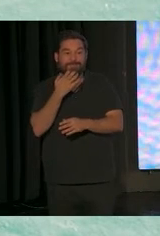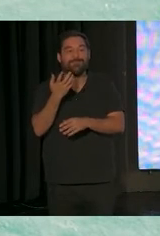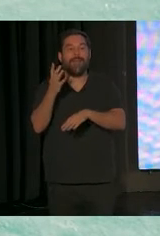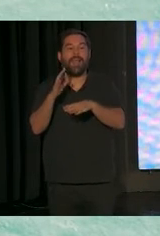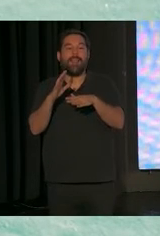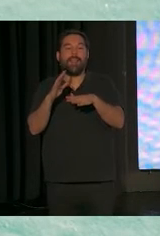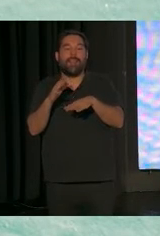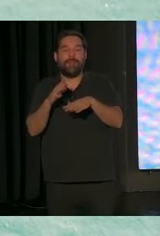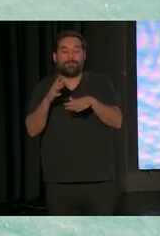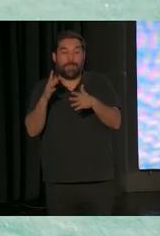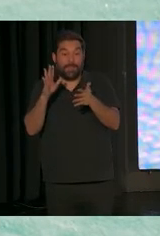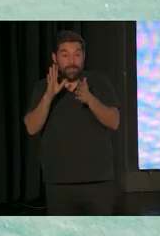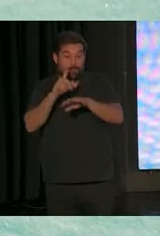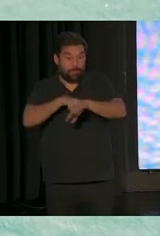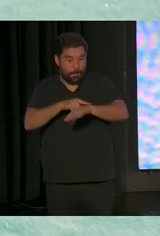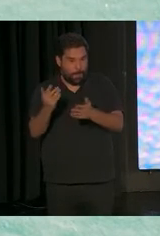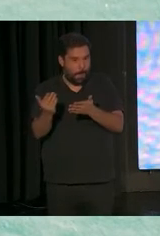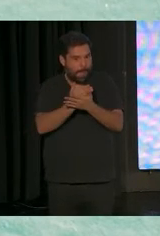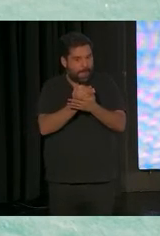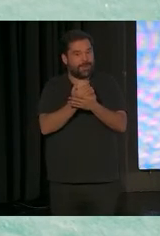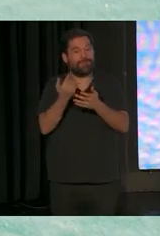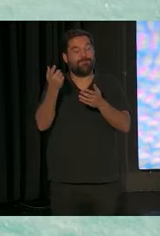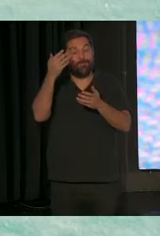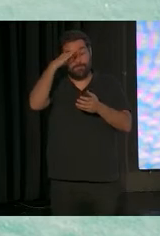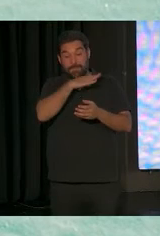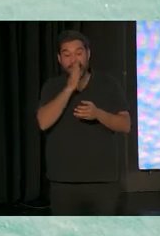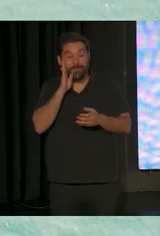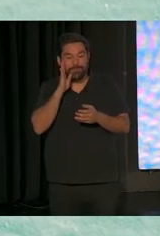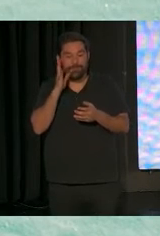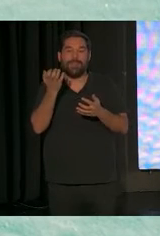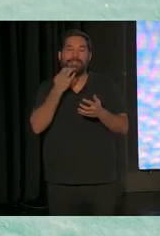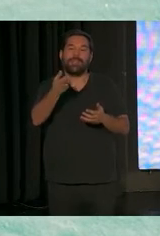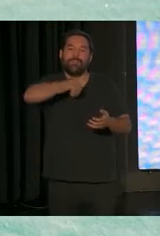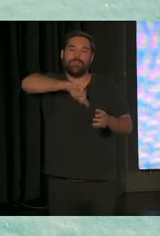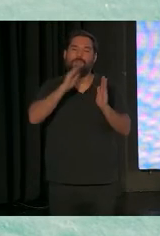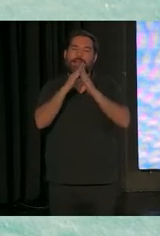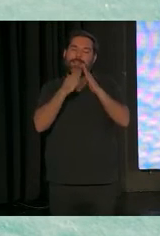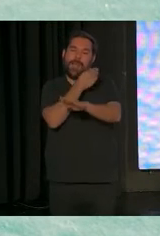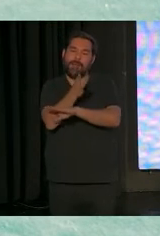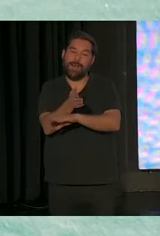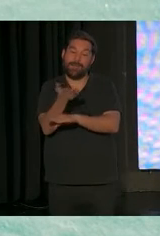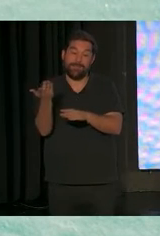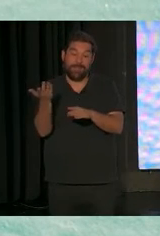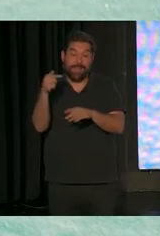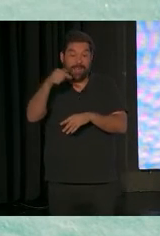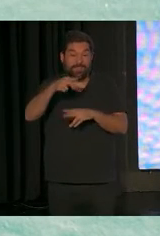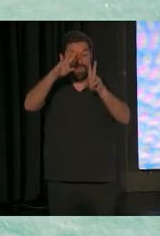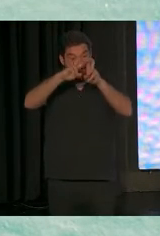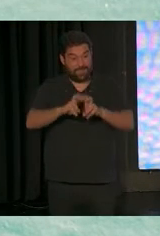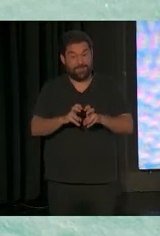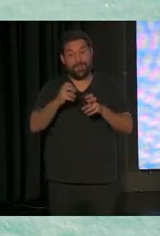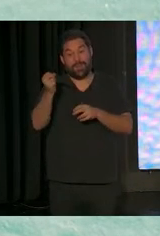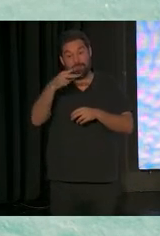plan solamente eso. Por lo cual, si vamos a las casas, no es para ir a la casa y ahorrar tiempo solo a los papás. El estudio está demostrando